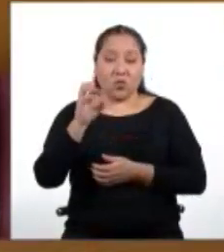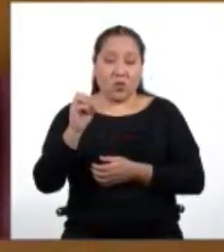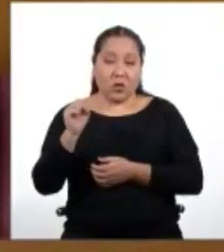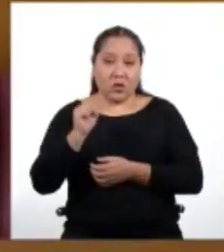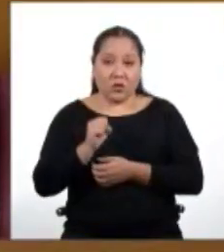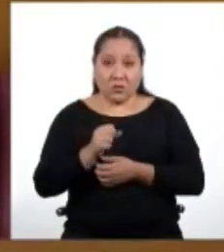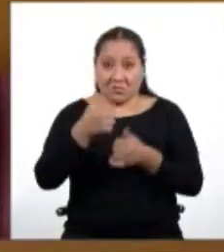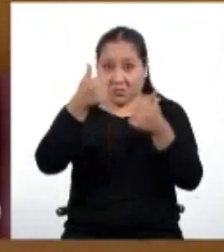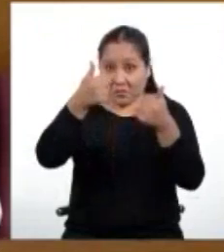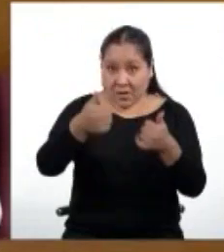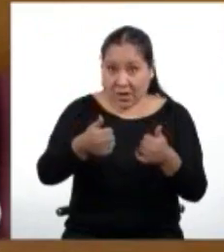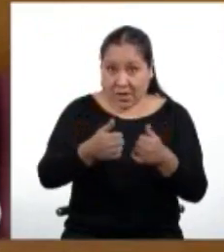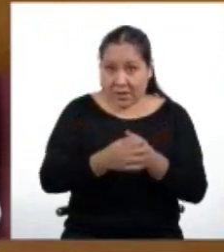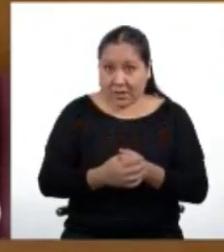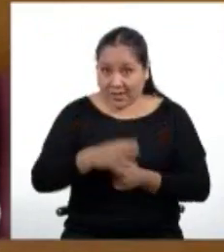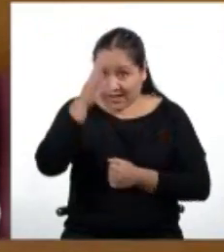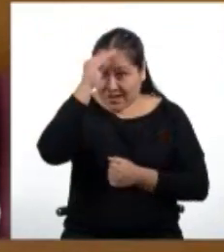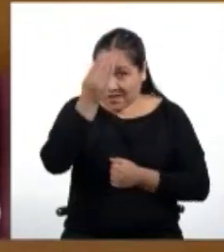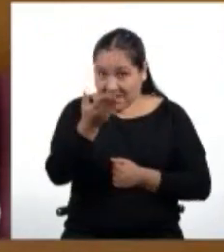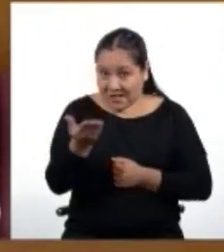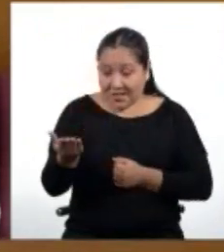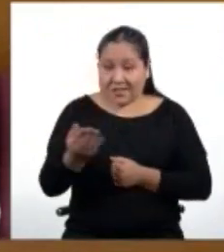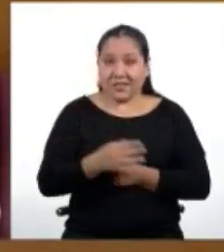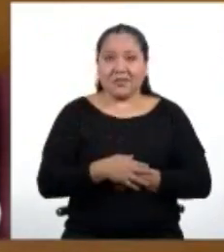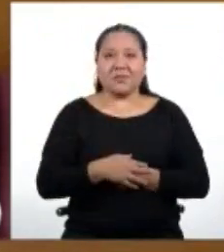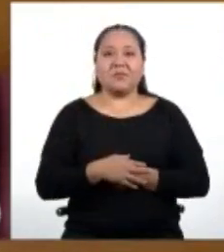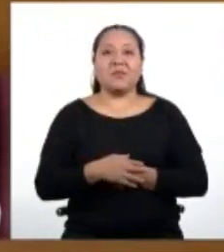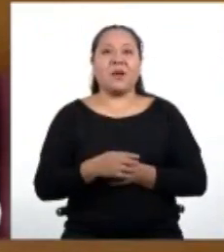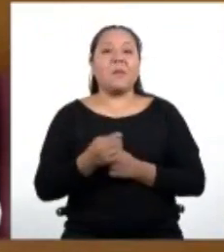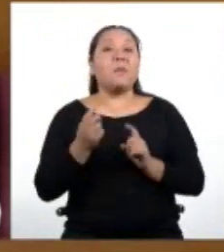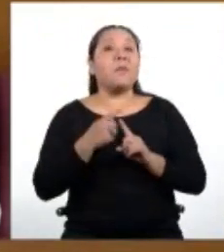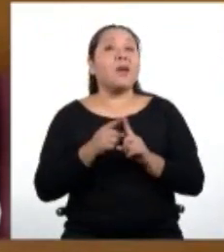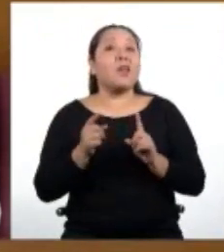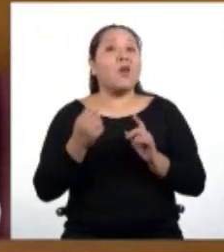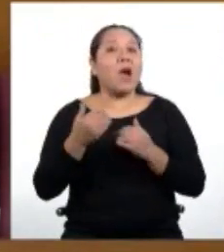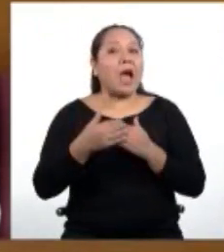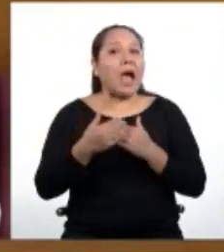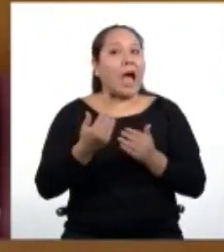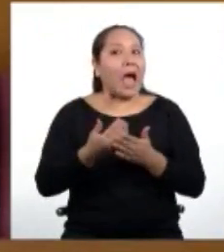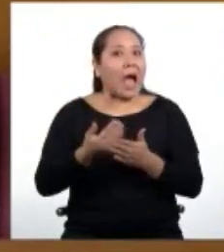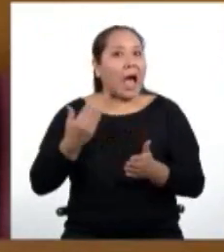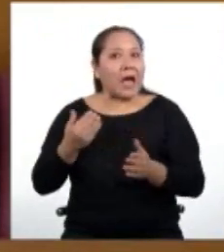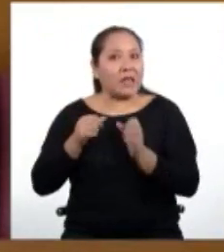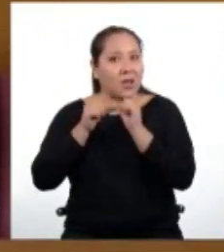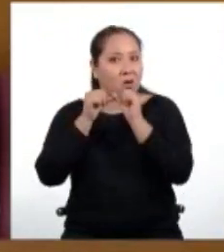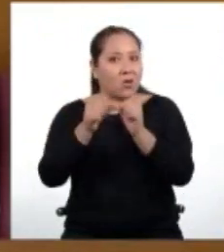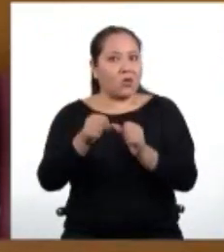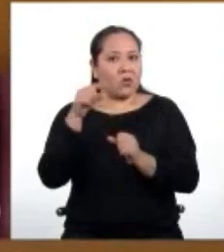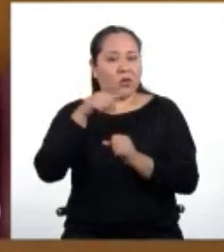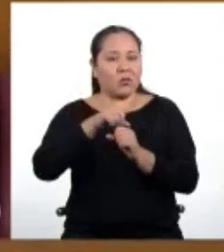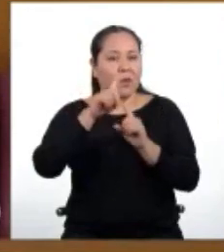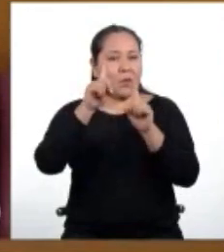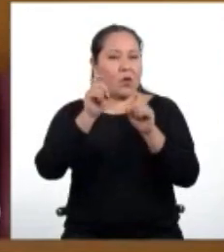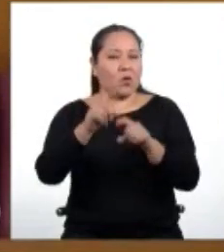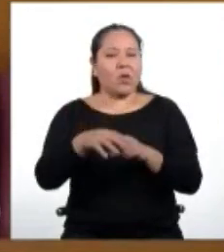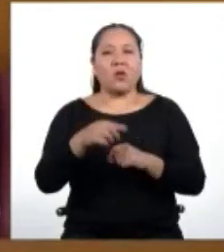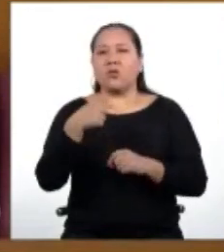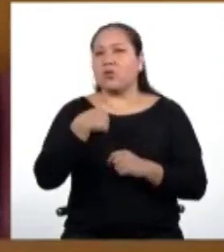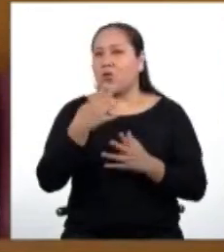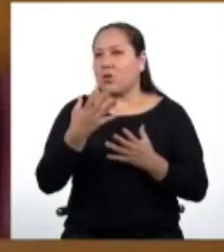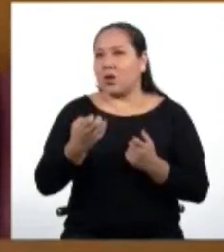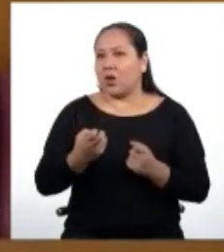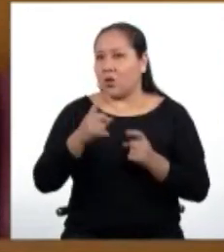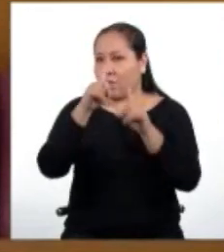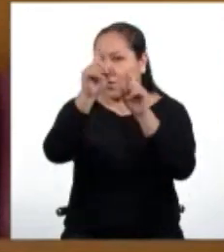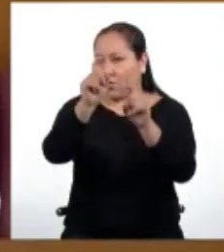¿Todo muy bien, chicos y chicas? Pero, antes de continuar con la siguiente interrogante, quiero hacerles la